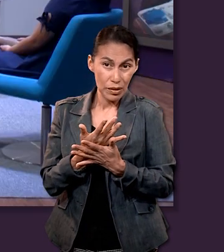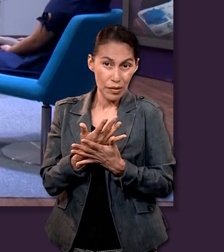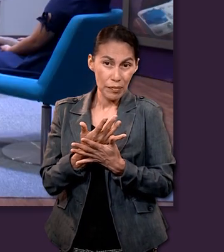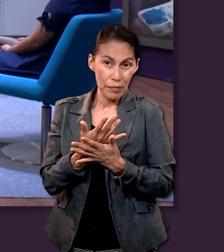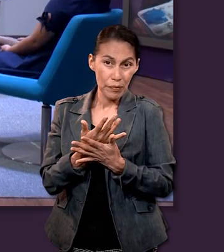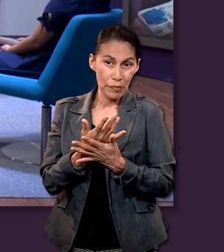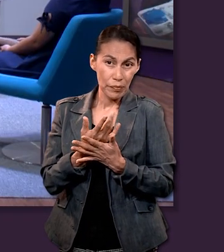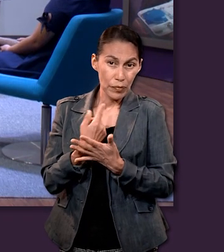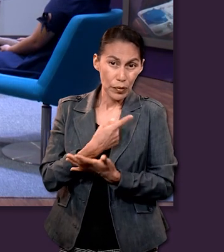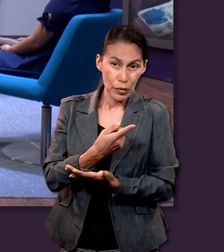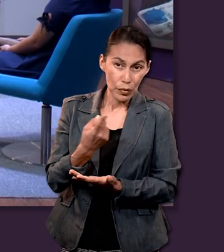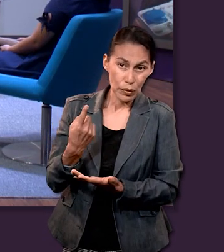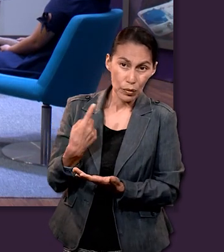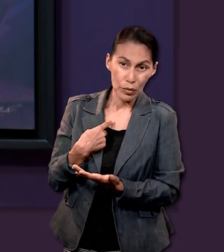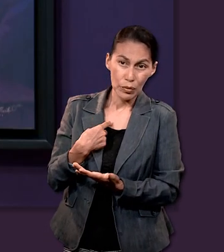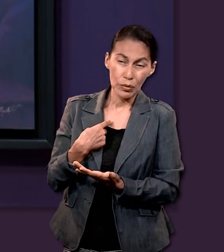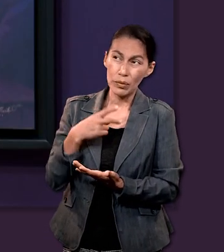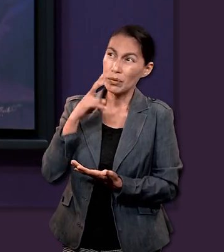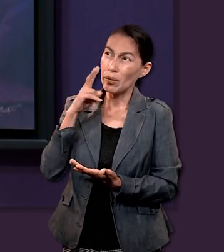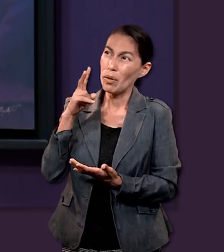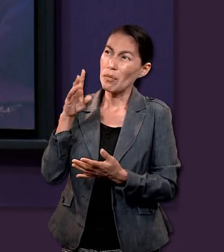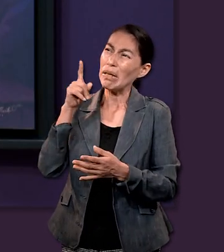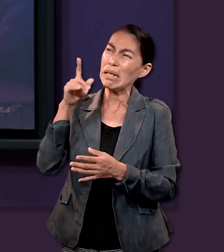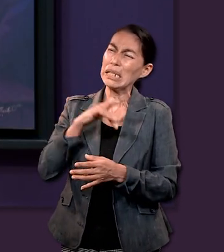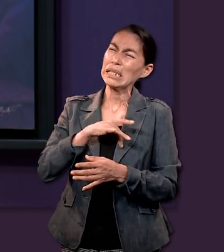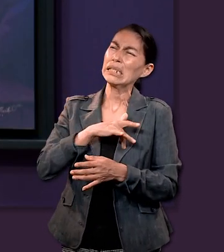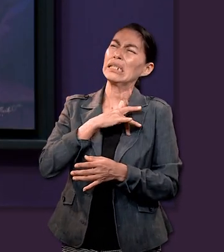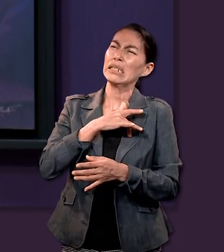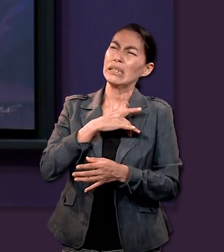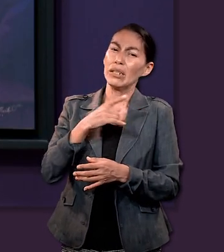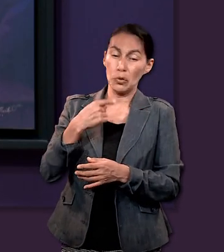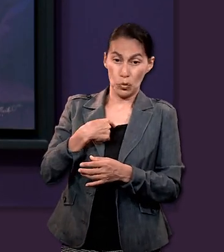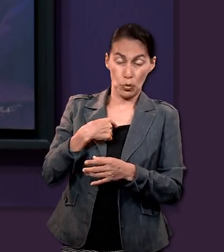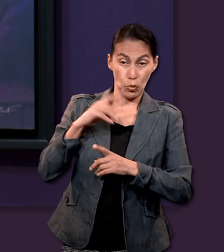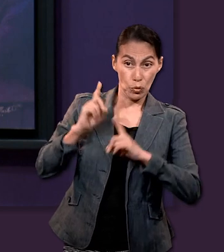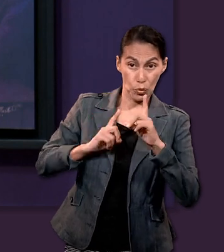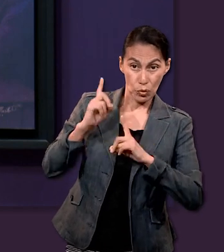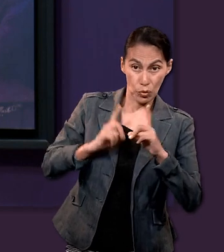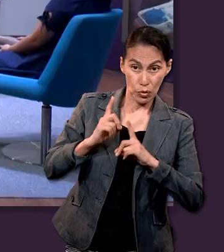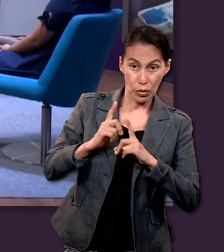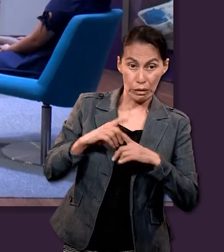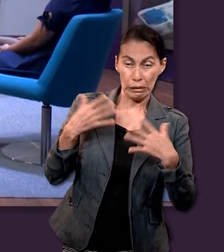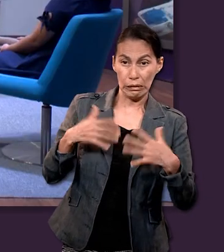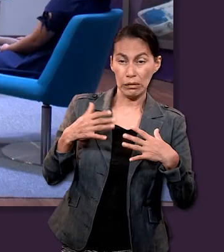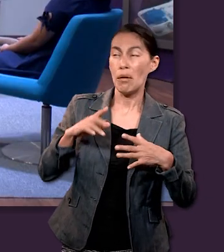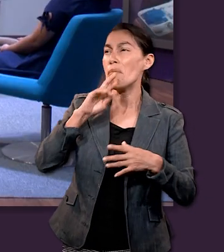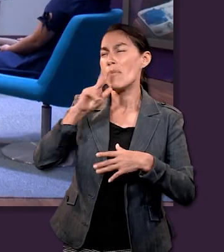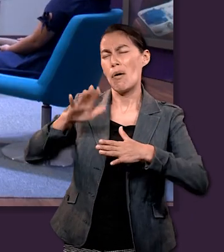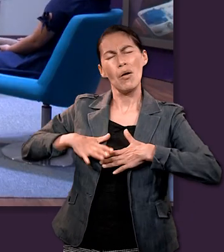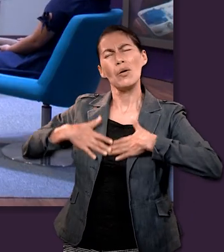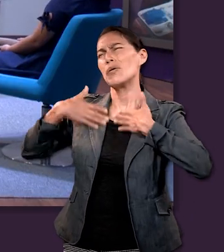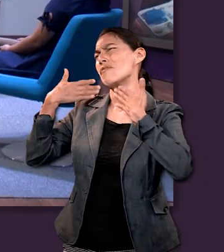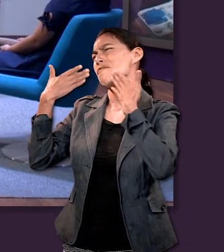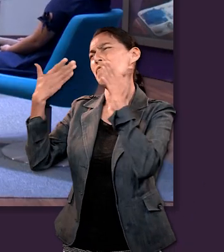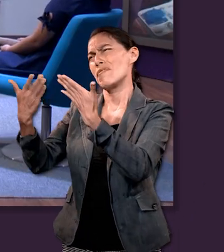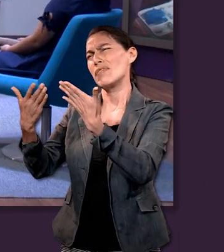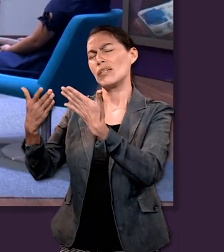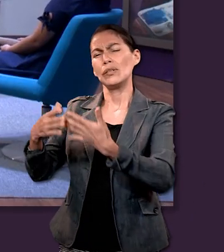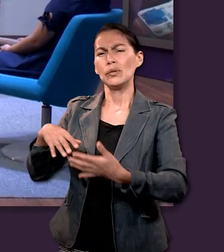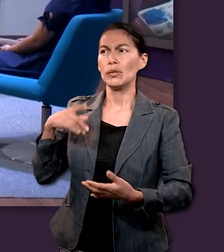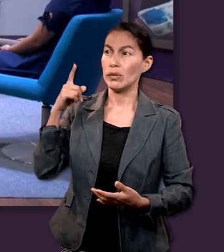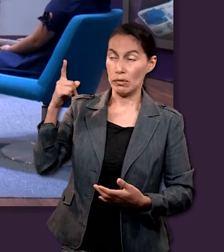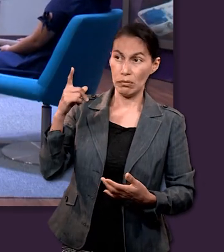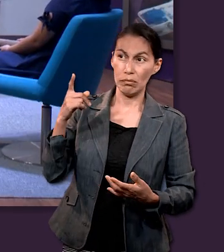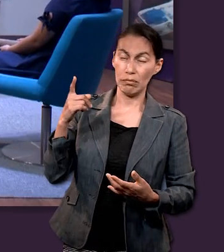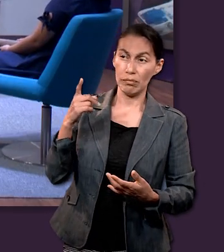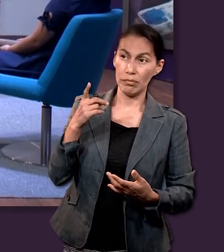fe de la esperanza hay que considerar lo que él siente cuando nosotros dudamos y hacer todo lo posible para seguir confiando así